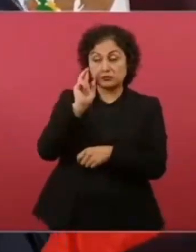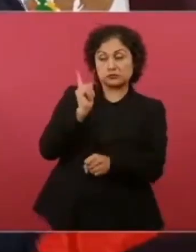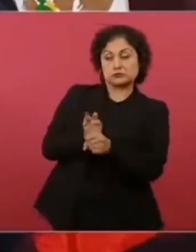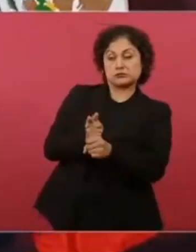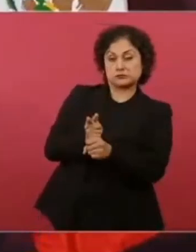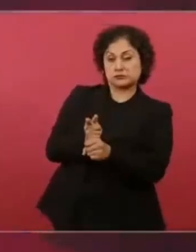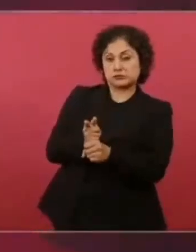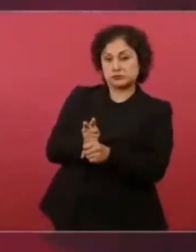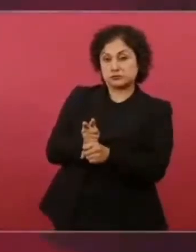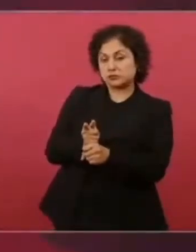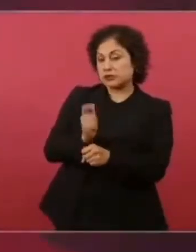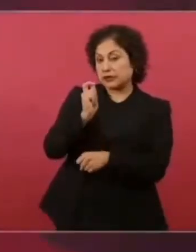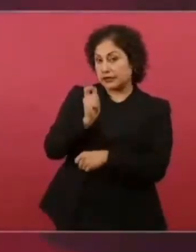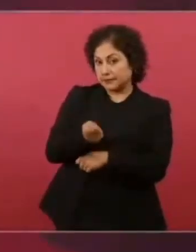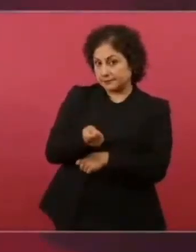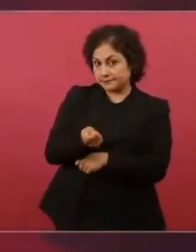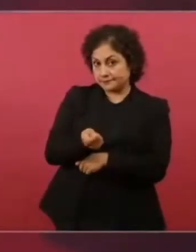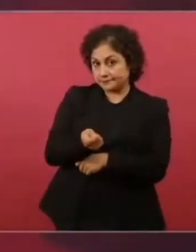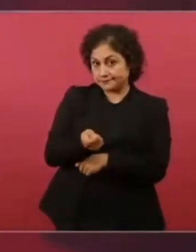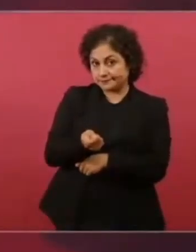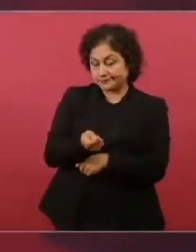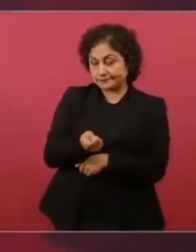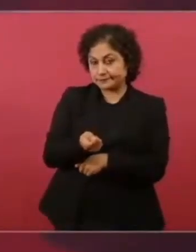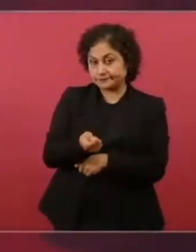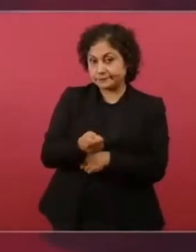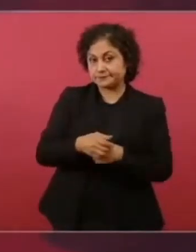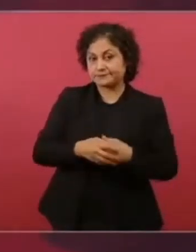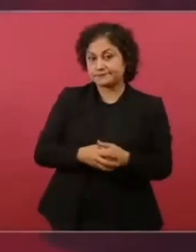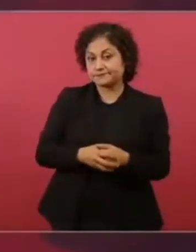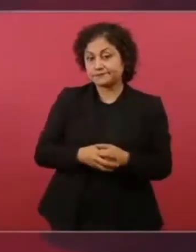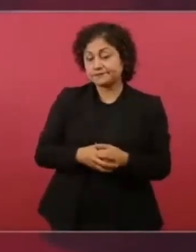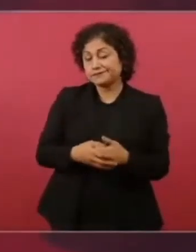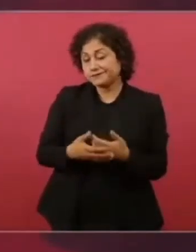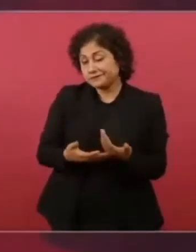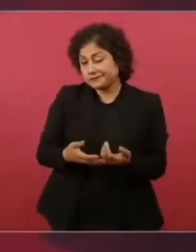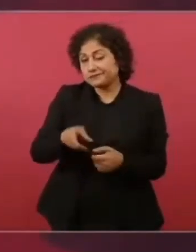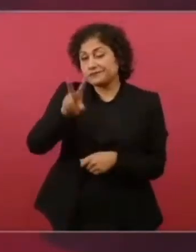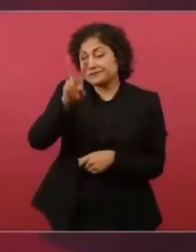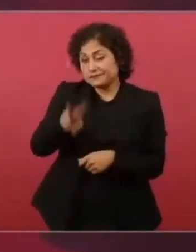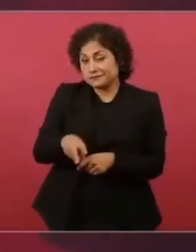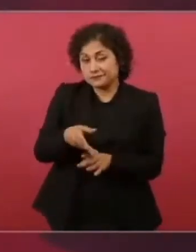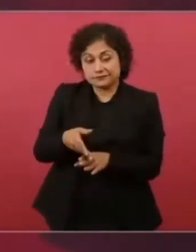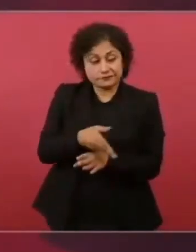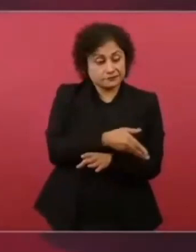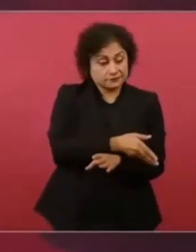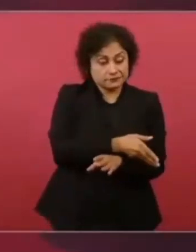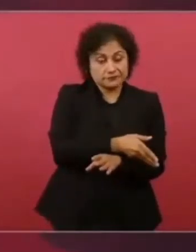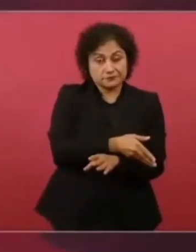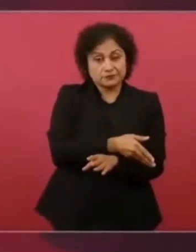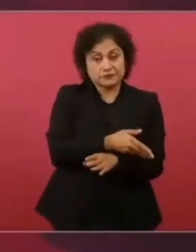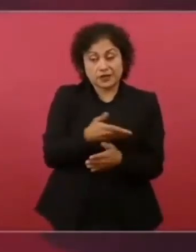pues si son otras circunstancias, si ya